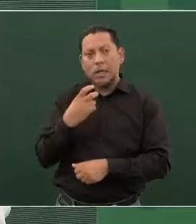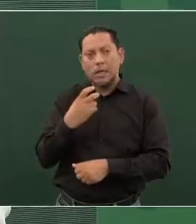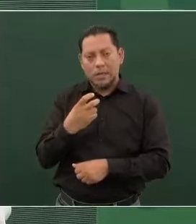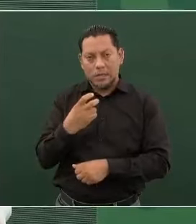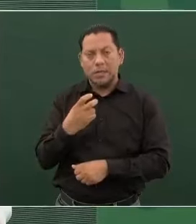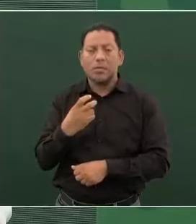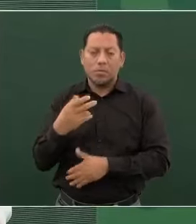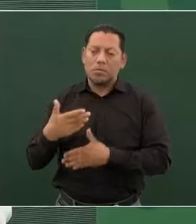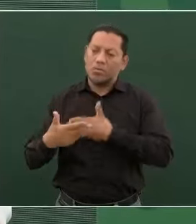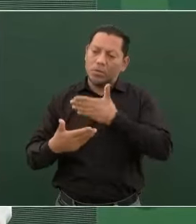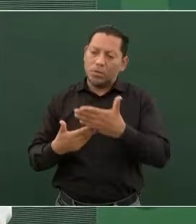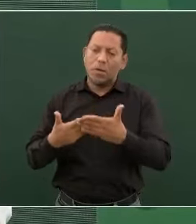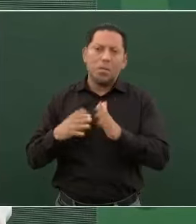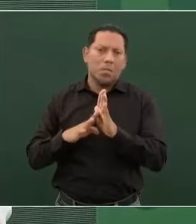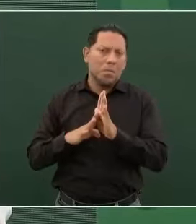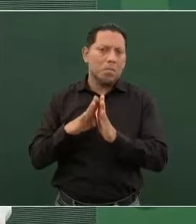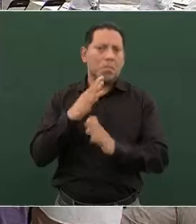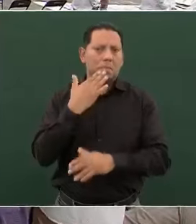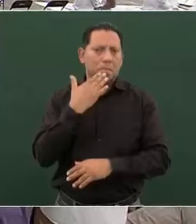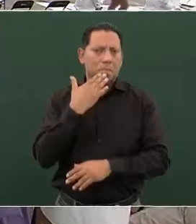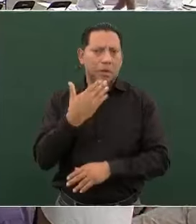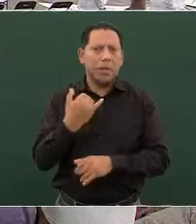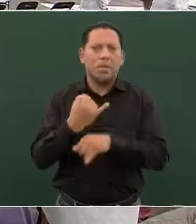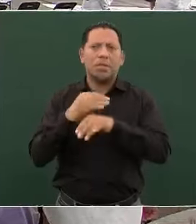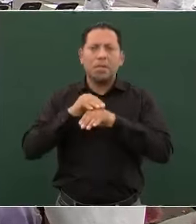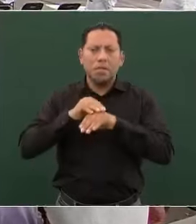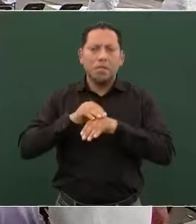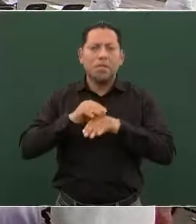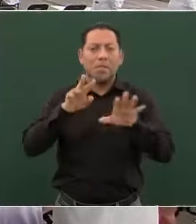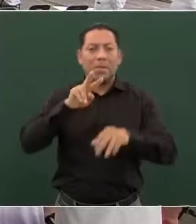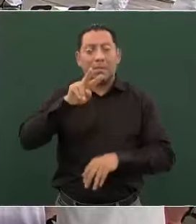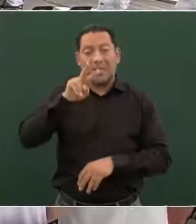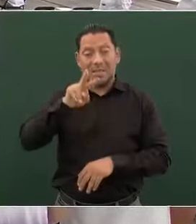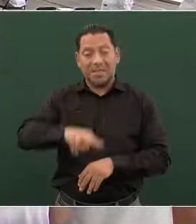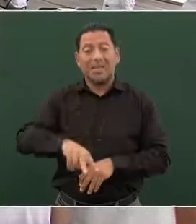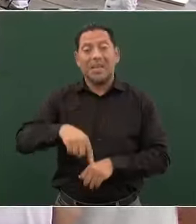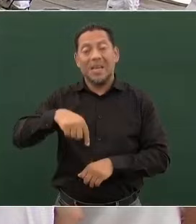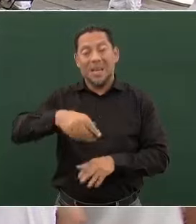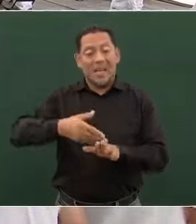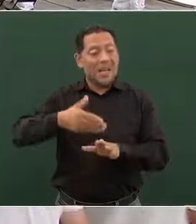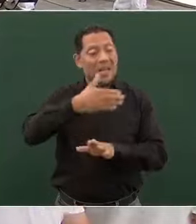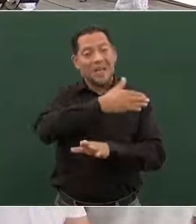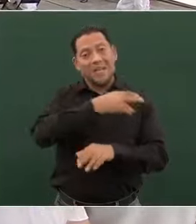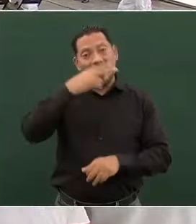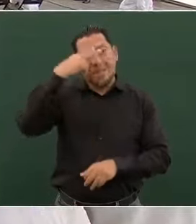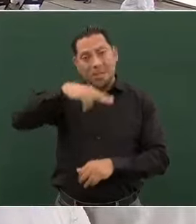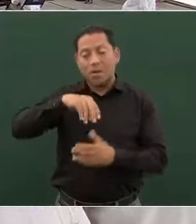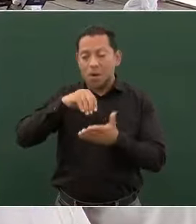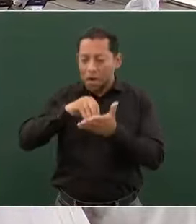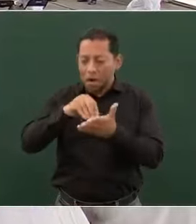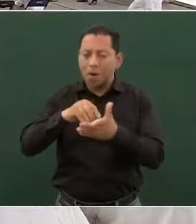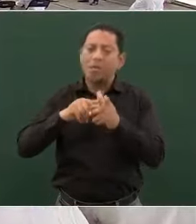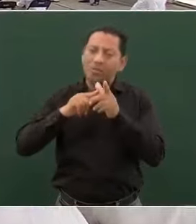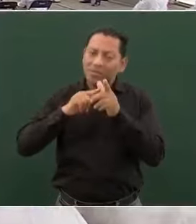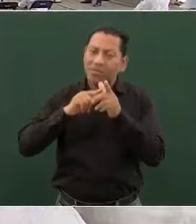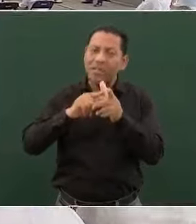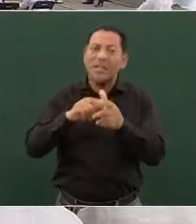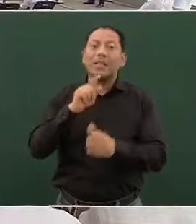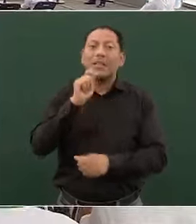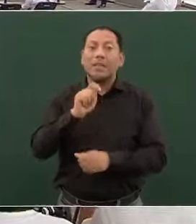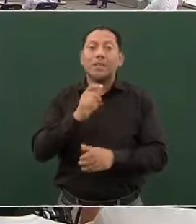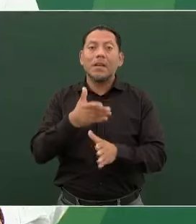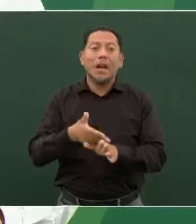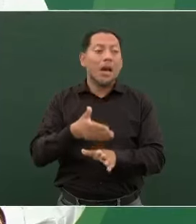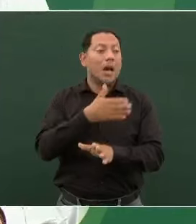avance. Lo que hemos padecido en México y todavía se padece es que se